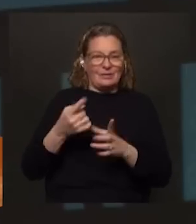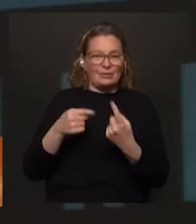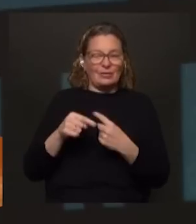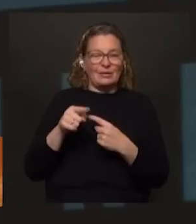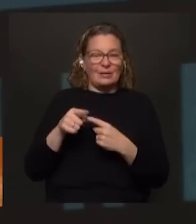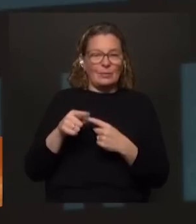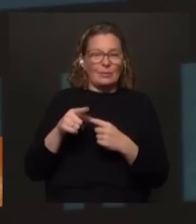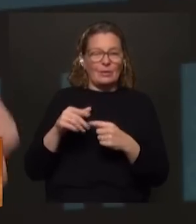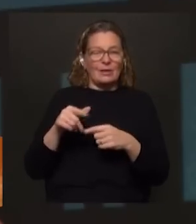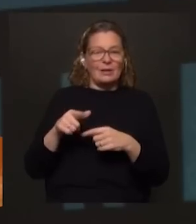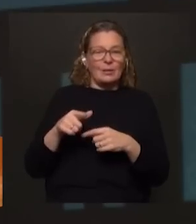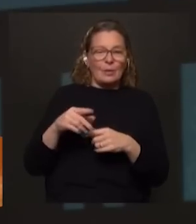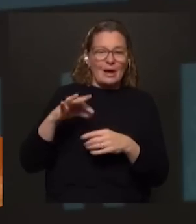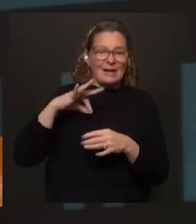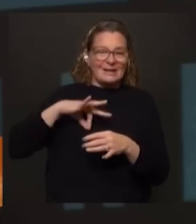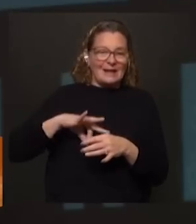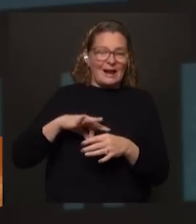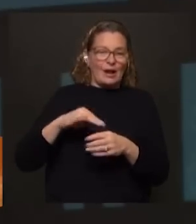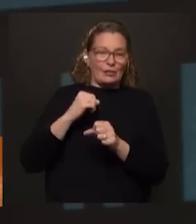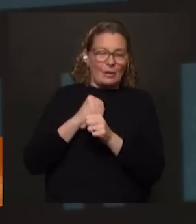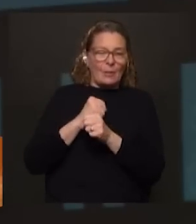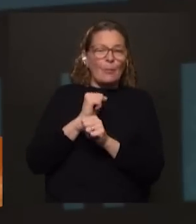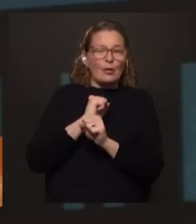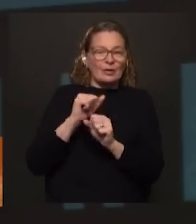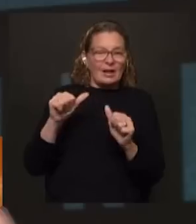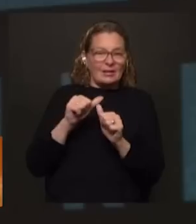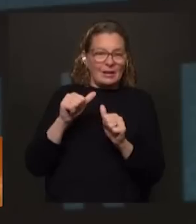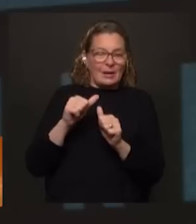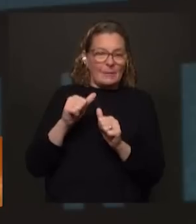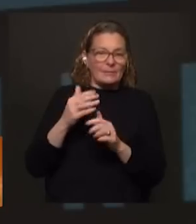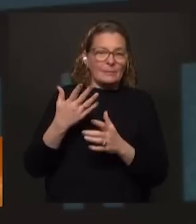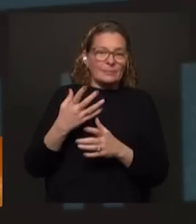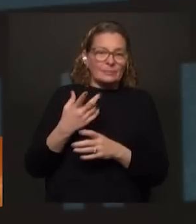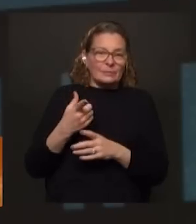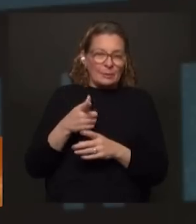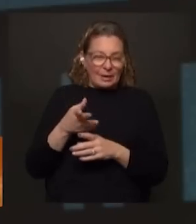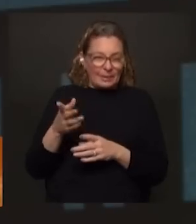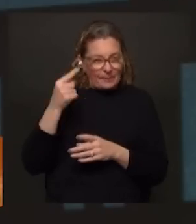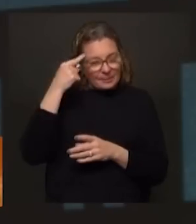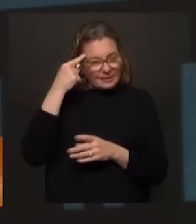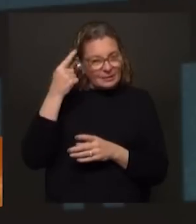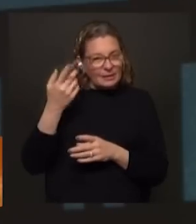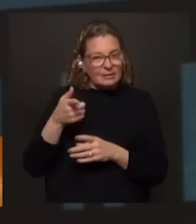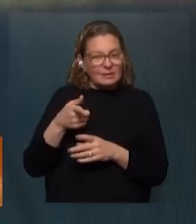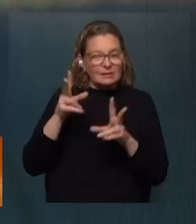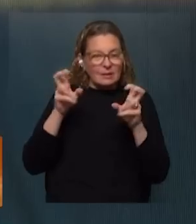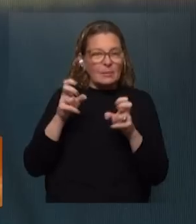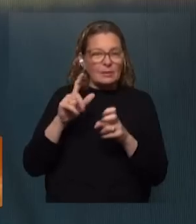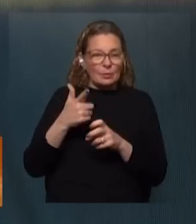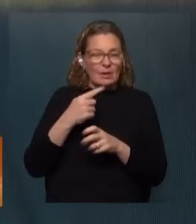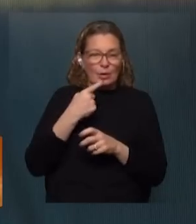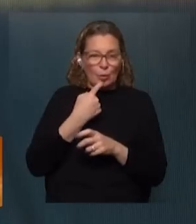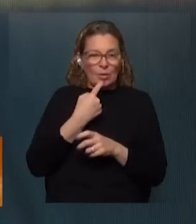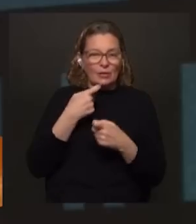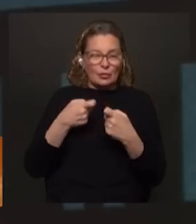al atarlo al salario de los trabajadores se podría generar un poco más de justicia es por ahí que piensan atacar este tema y la asociación